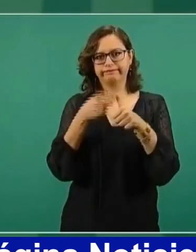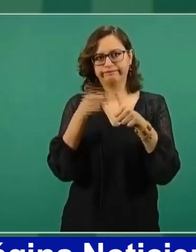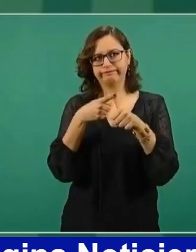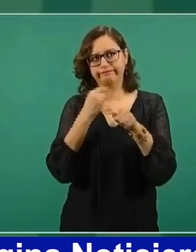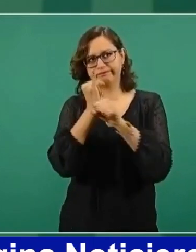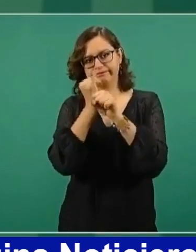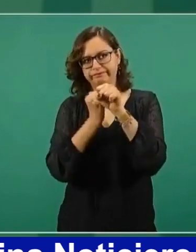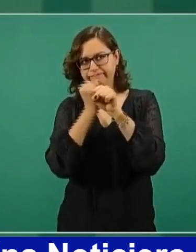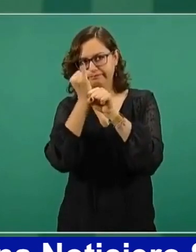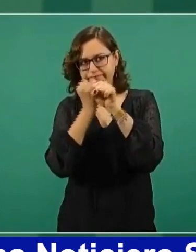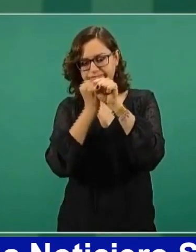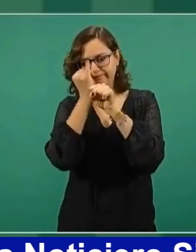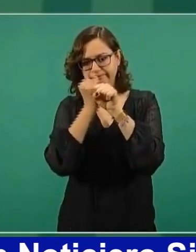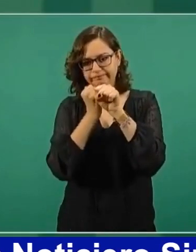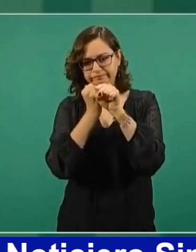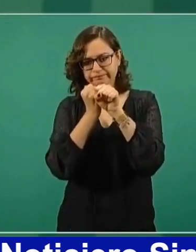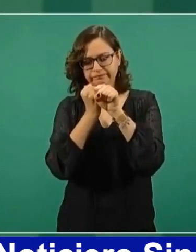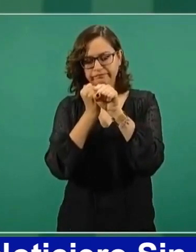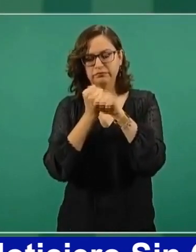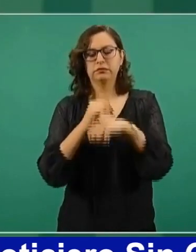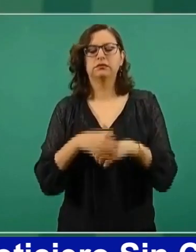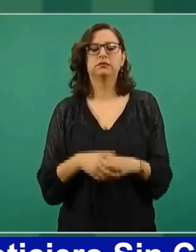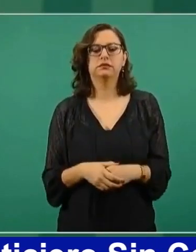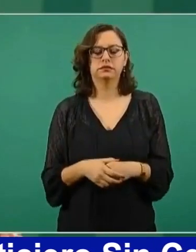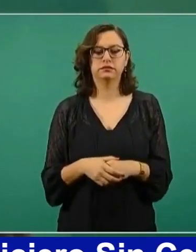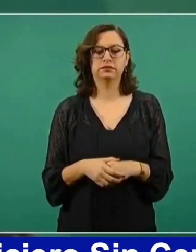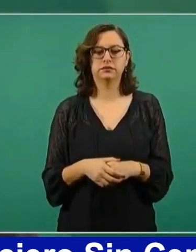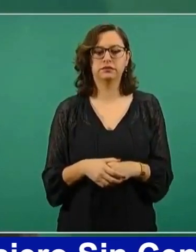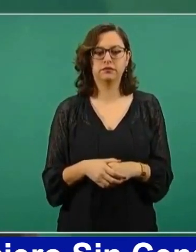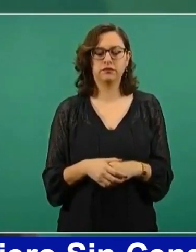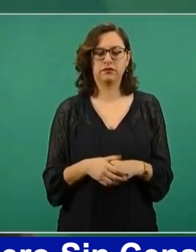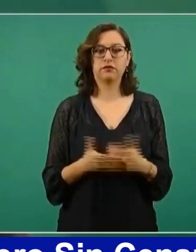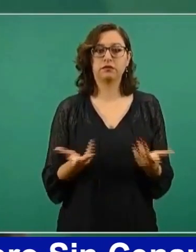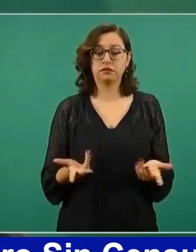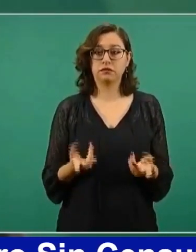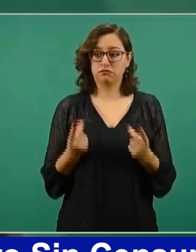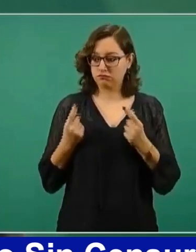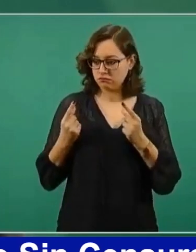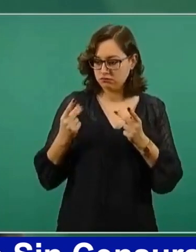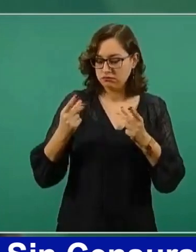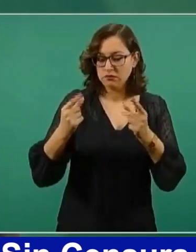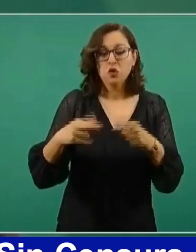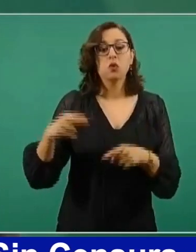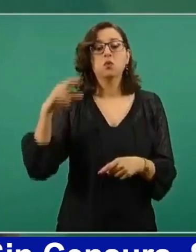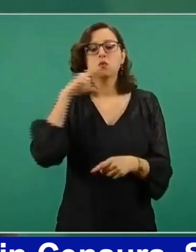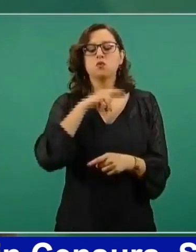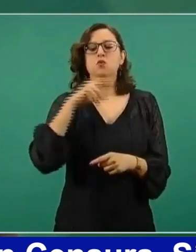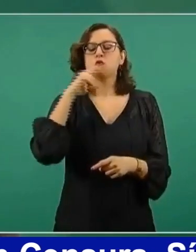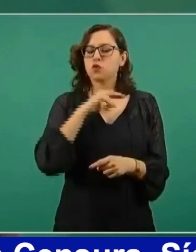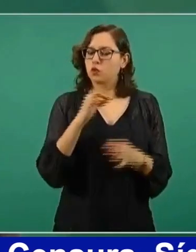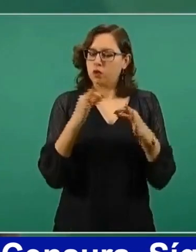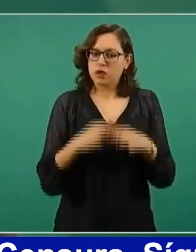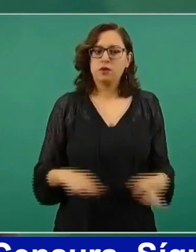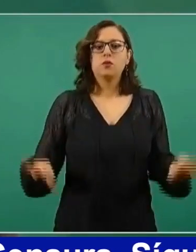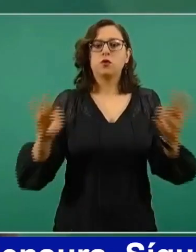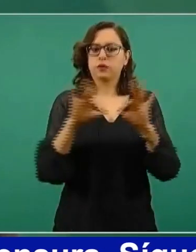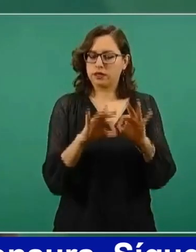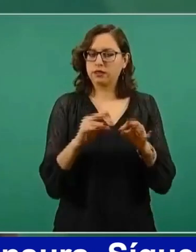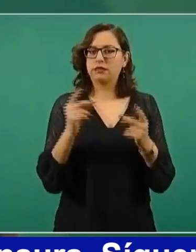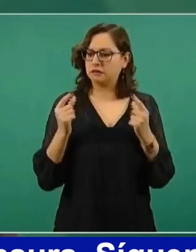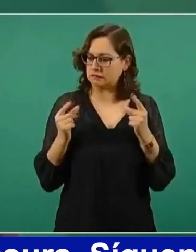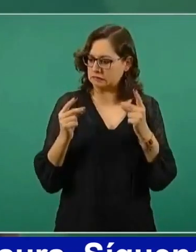Vamos a que se haga la investigación pronto porque eso también es